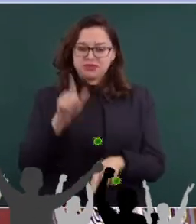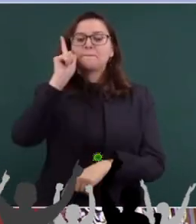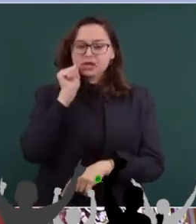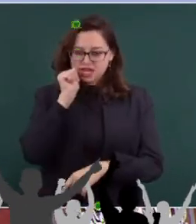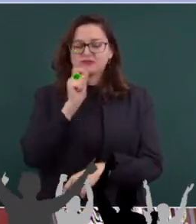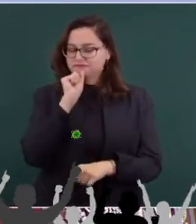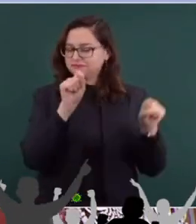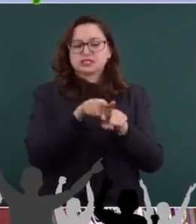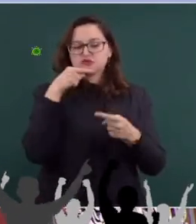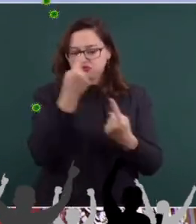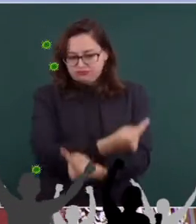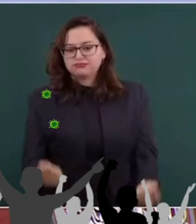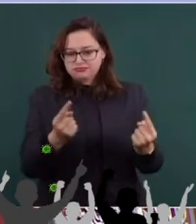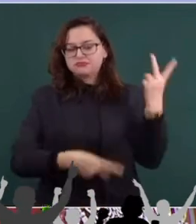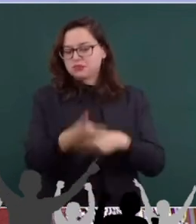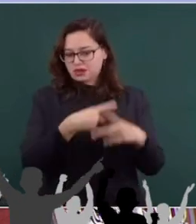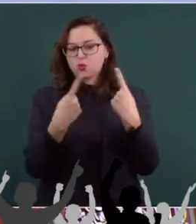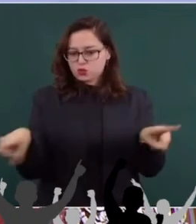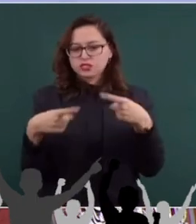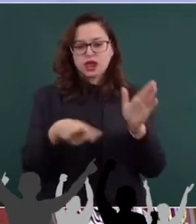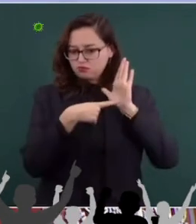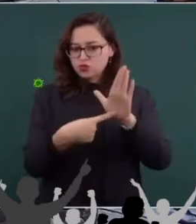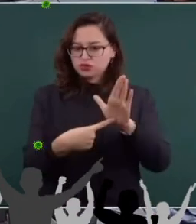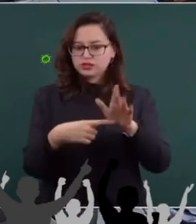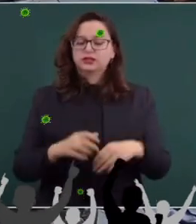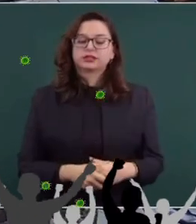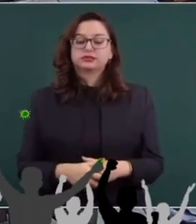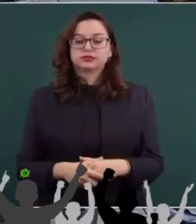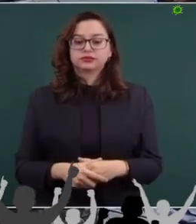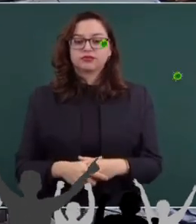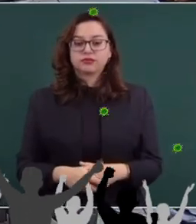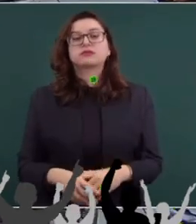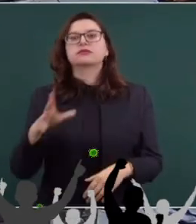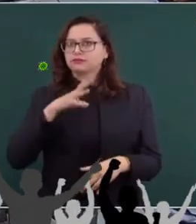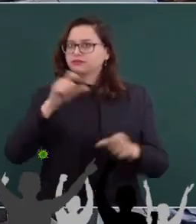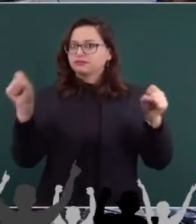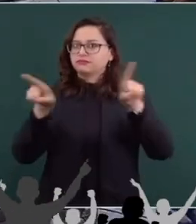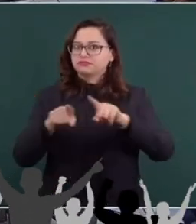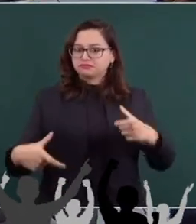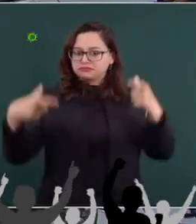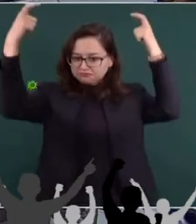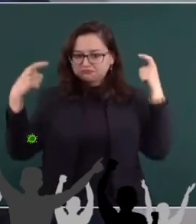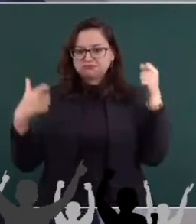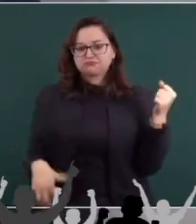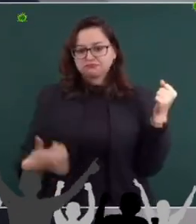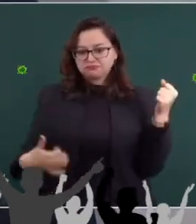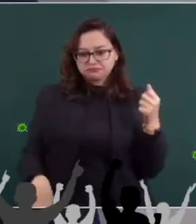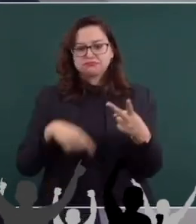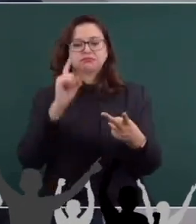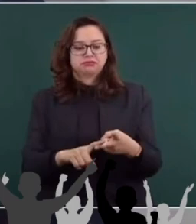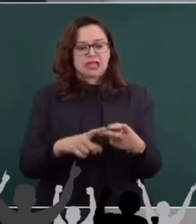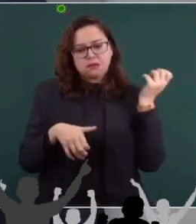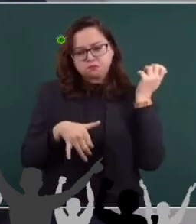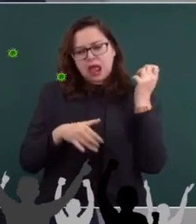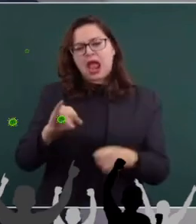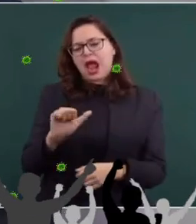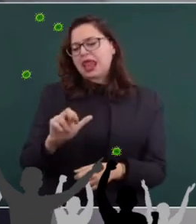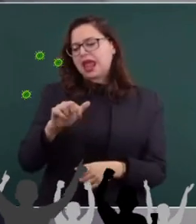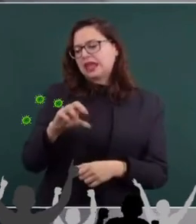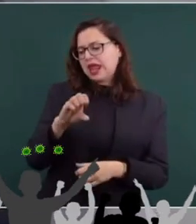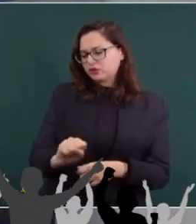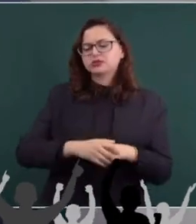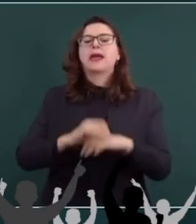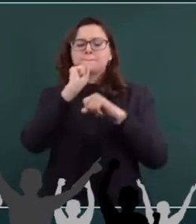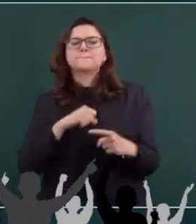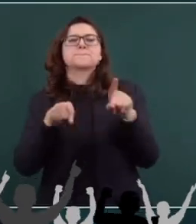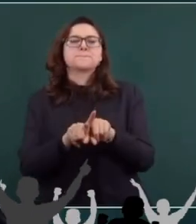también esos niños y van a estar mariachis y jaraneros y va a estar